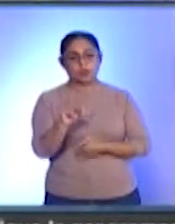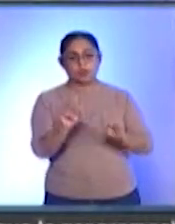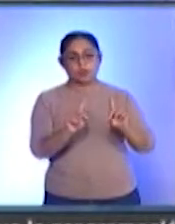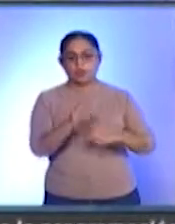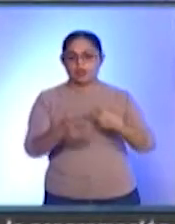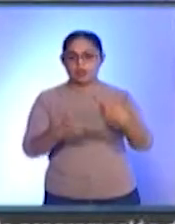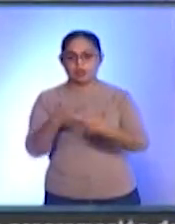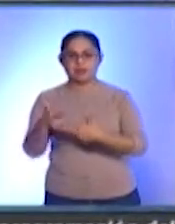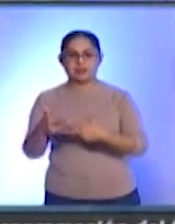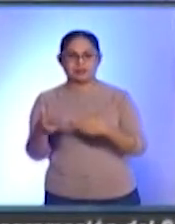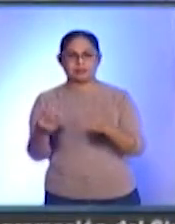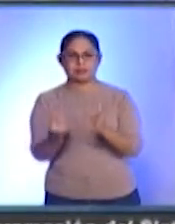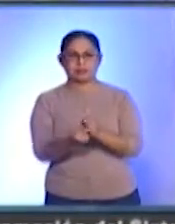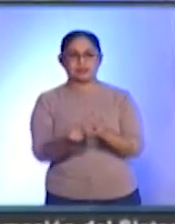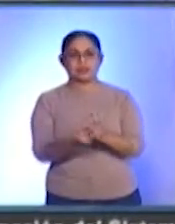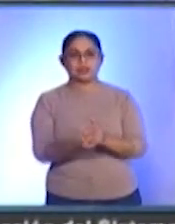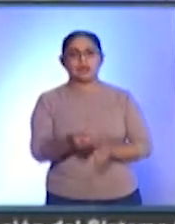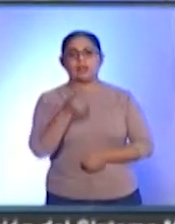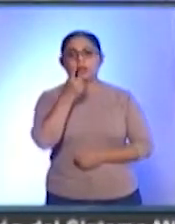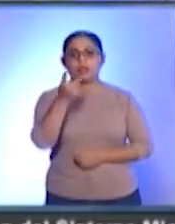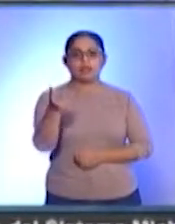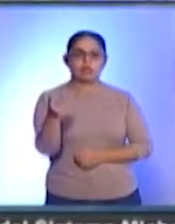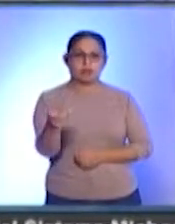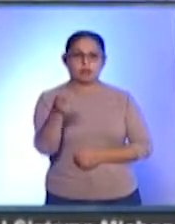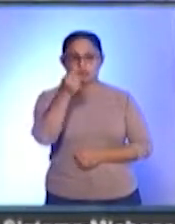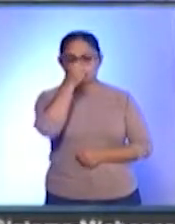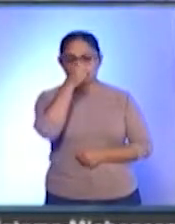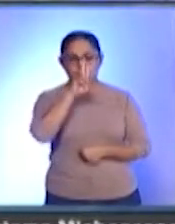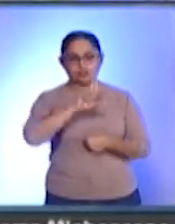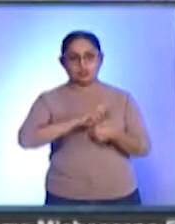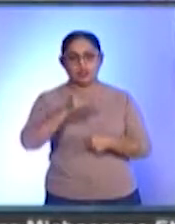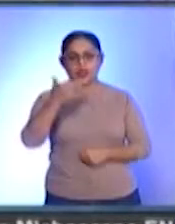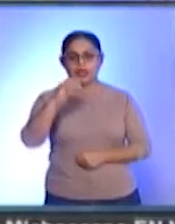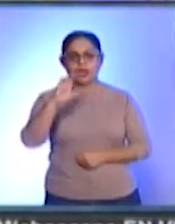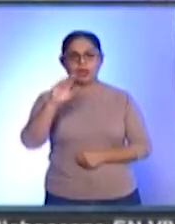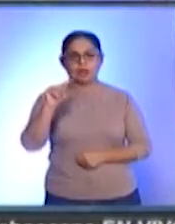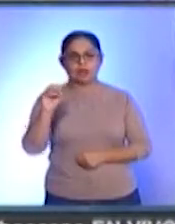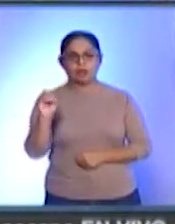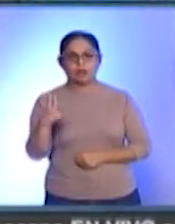Así lo aclaró el secretario de Educación del Estado de Michoacán, Héctor Ayala Morales.